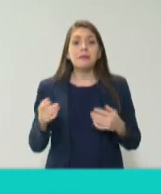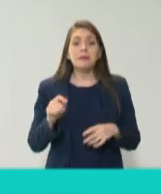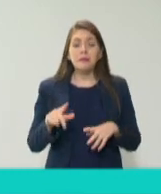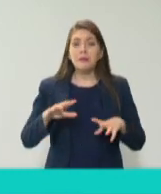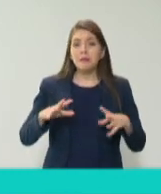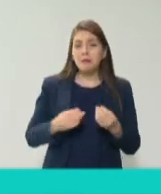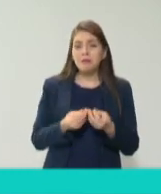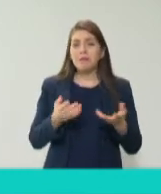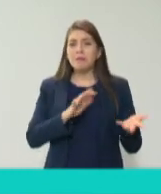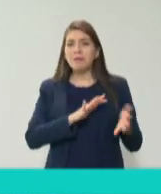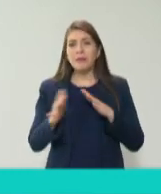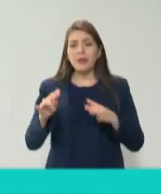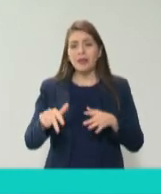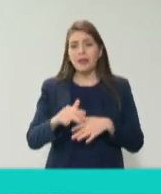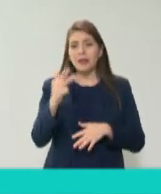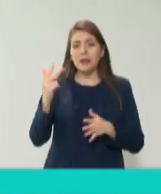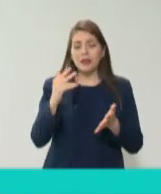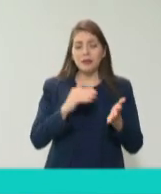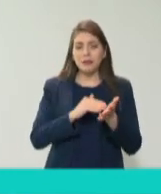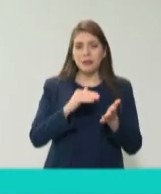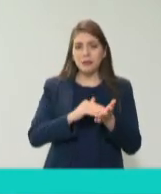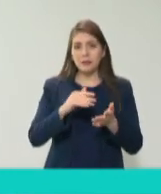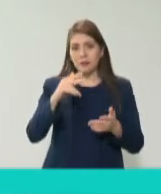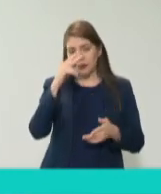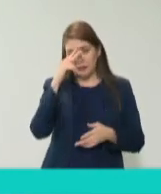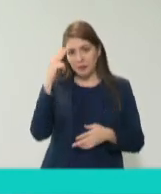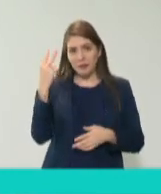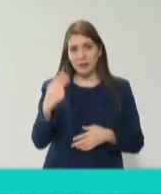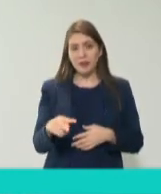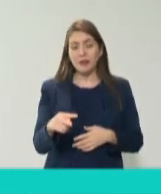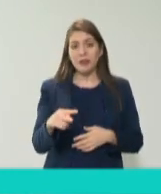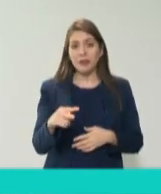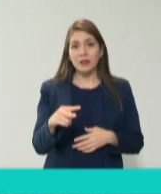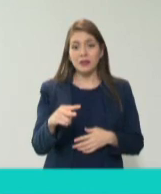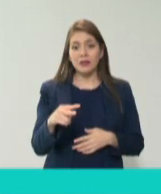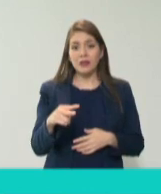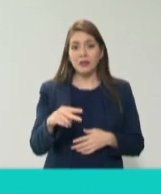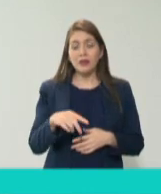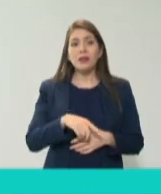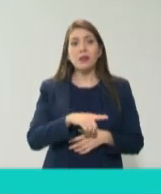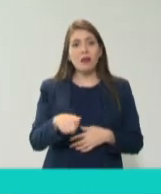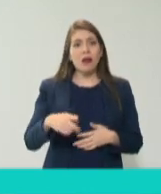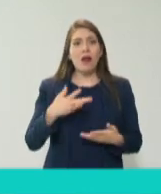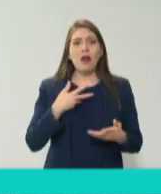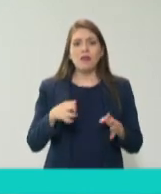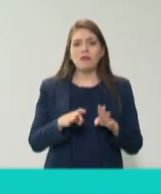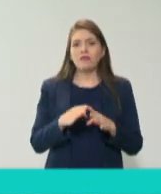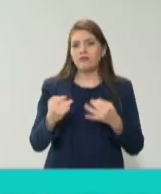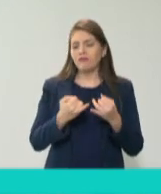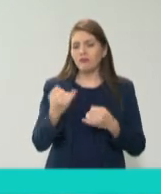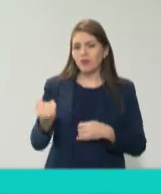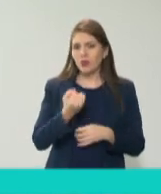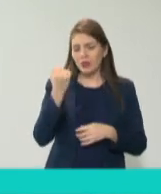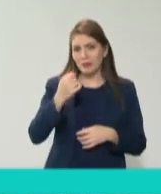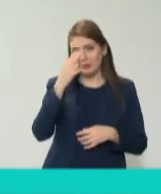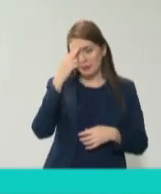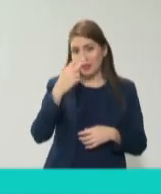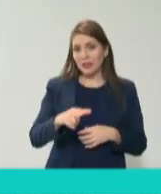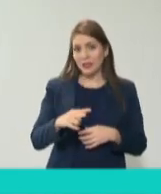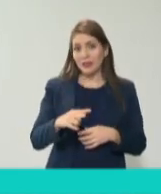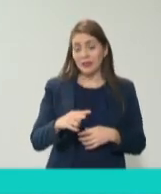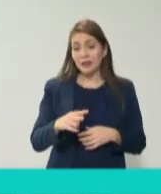de 13 millones de mexicanos que somos los privilegiados en México. De los